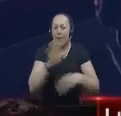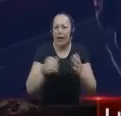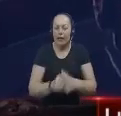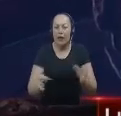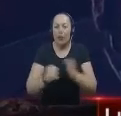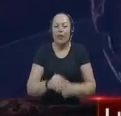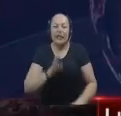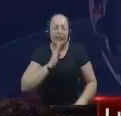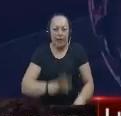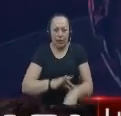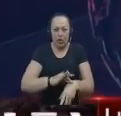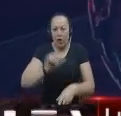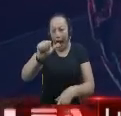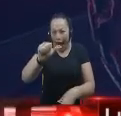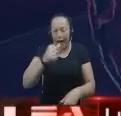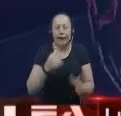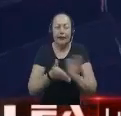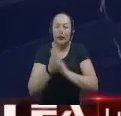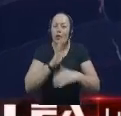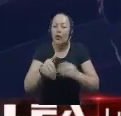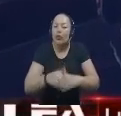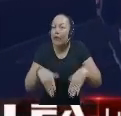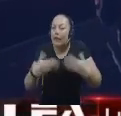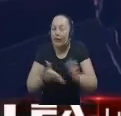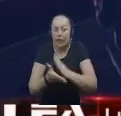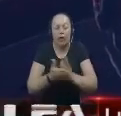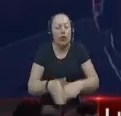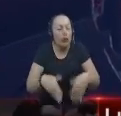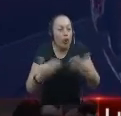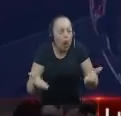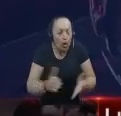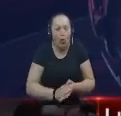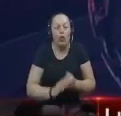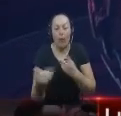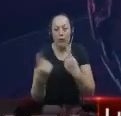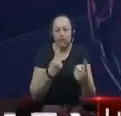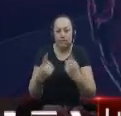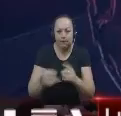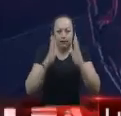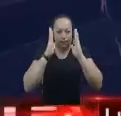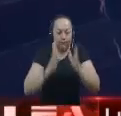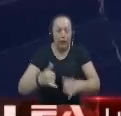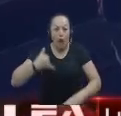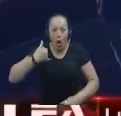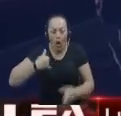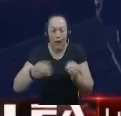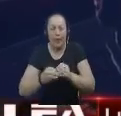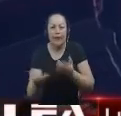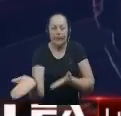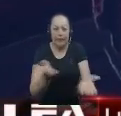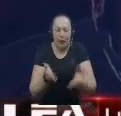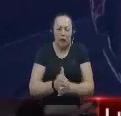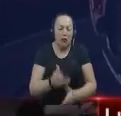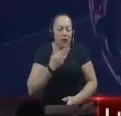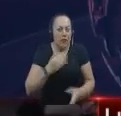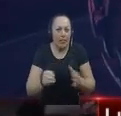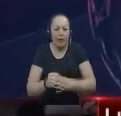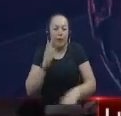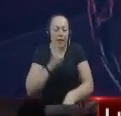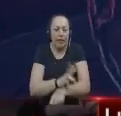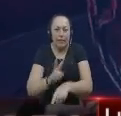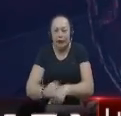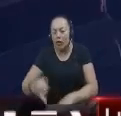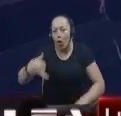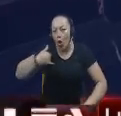médica sobre la consulta preconcepcional También sobre los servicios amigables Las veedurías